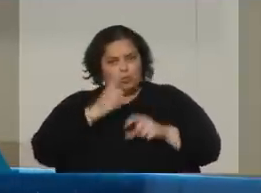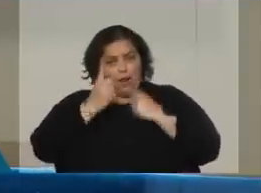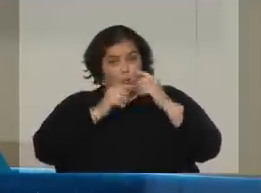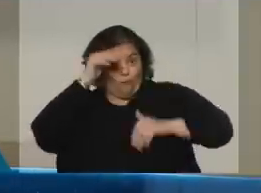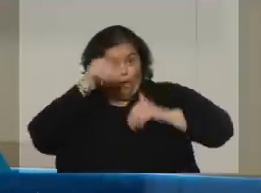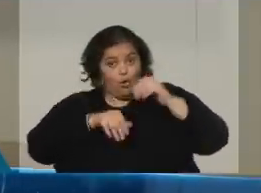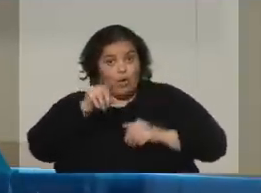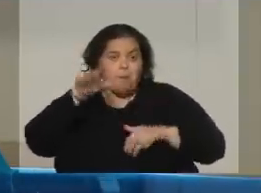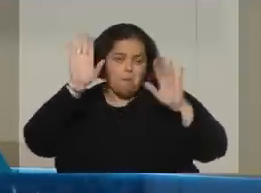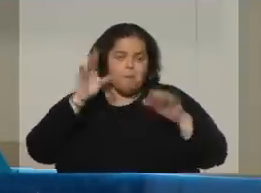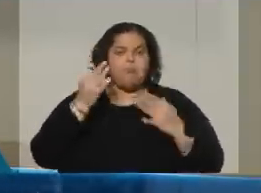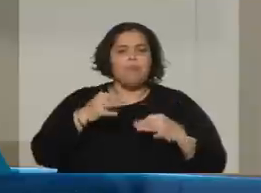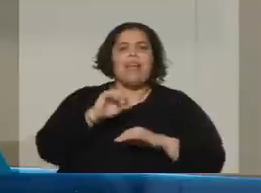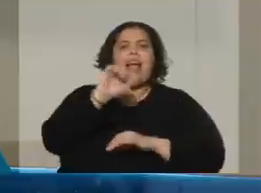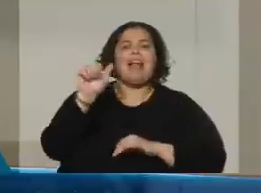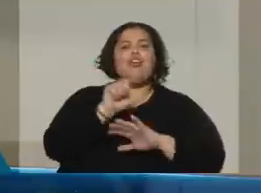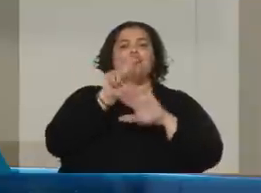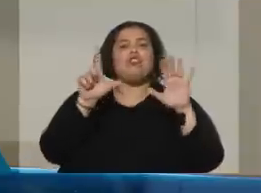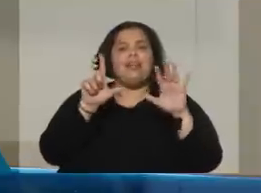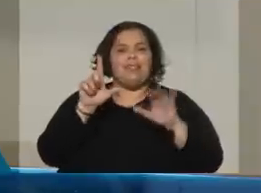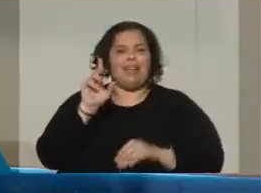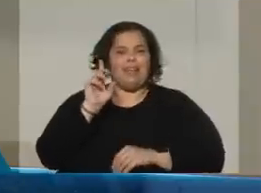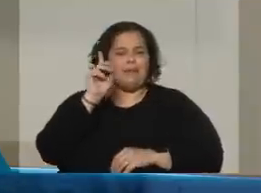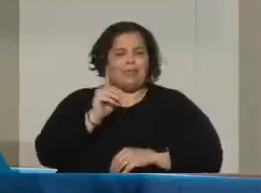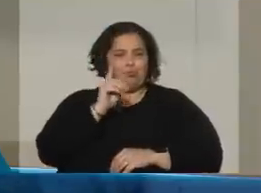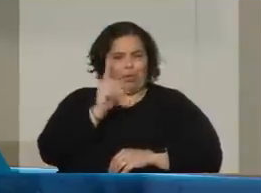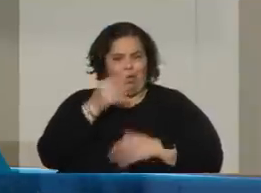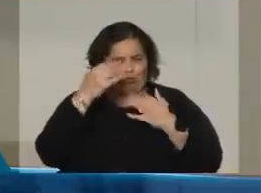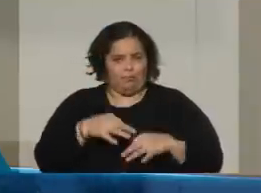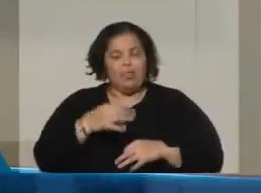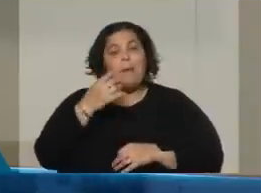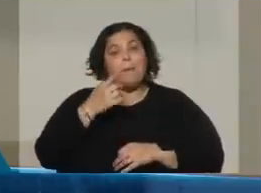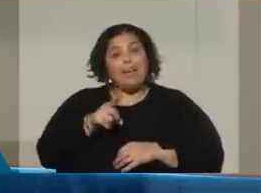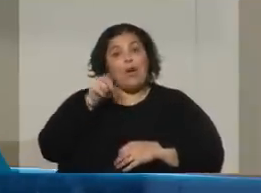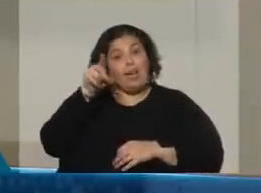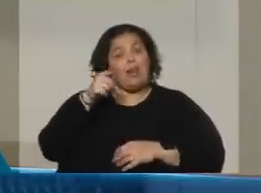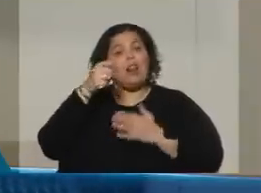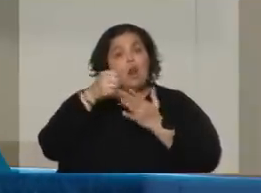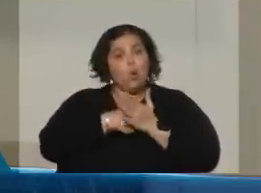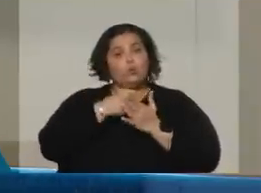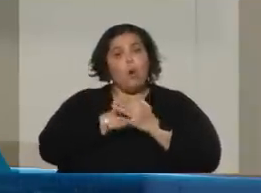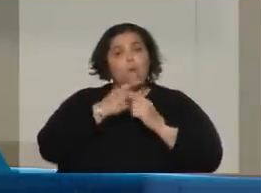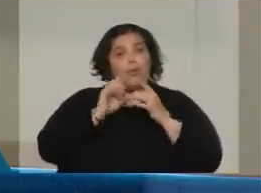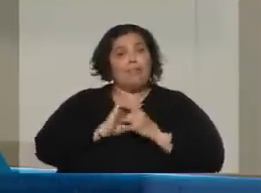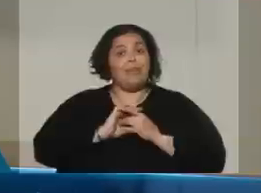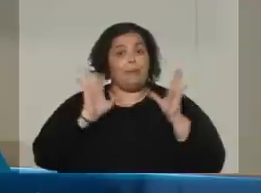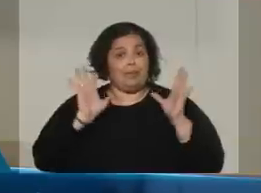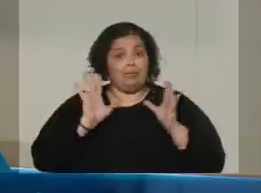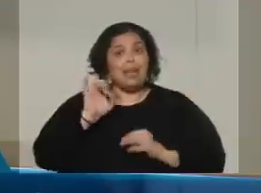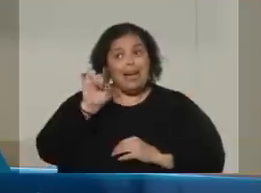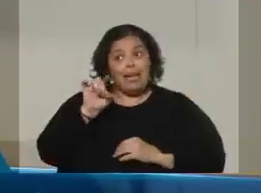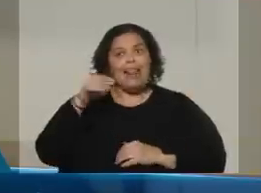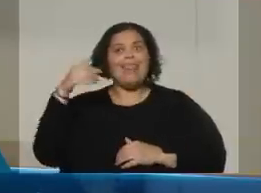donde él, digamos, ha luchado por la independencia, Puigdemont, además hay que recordar, es la